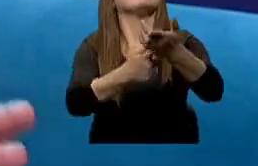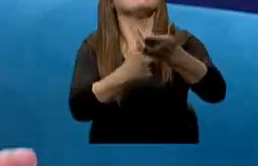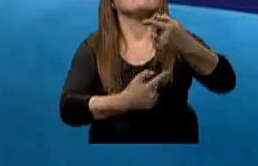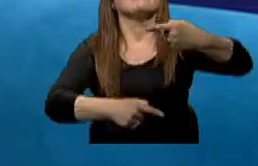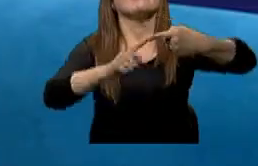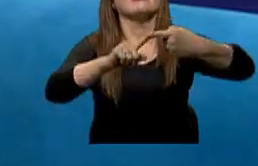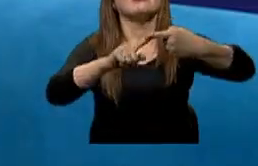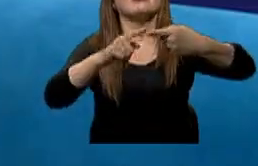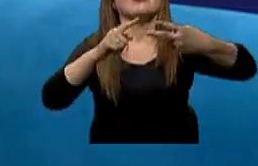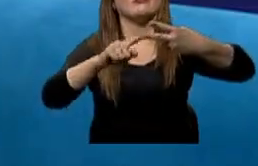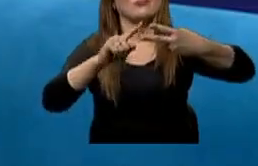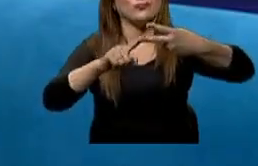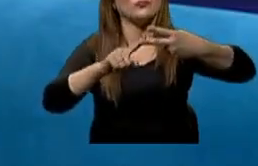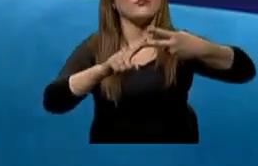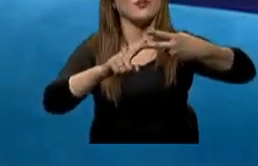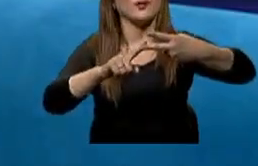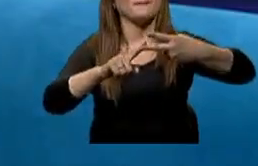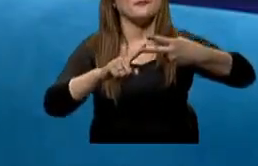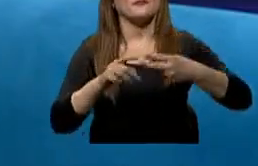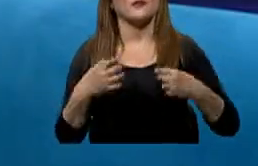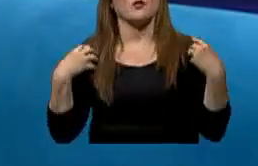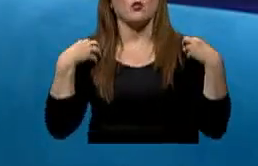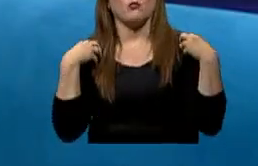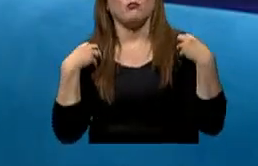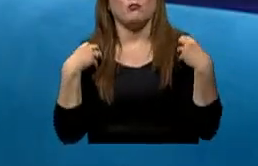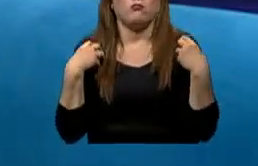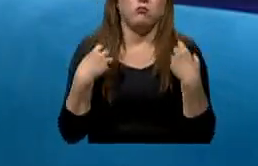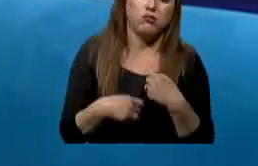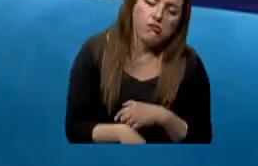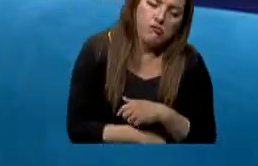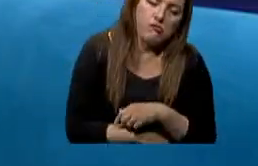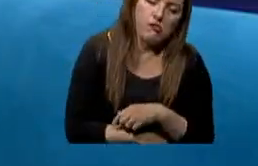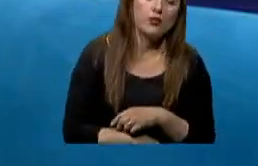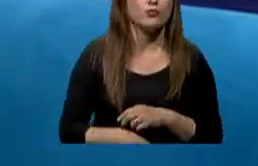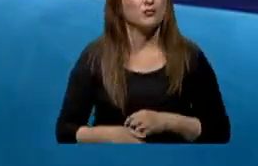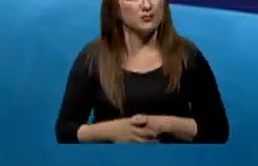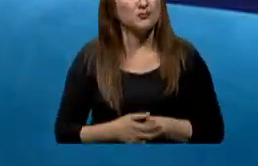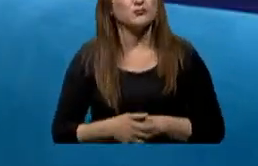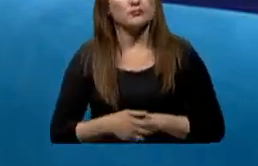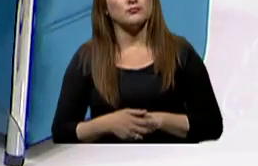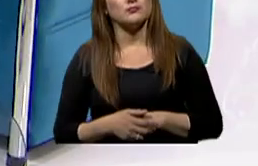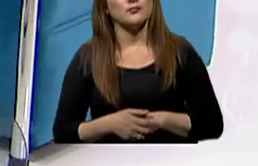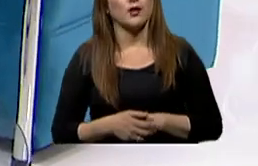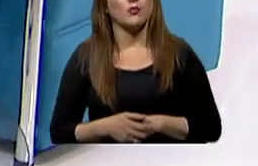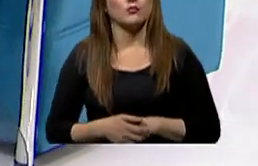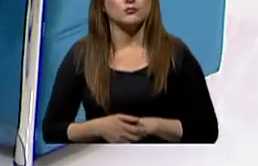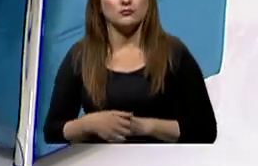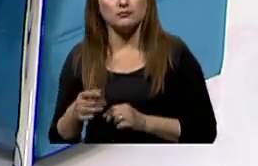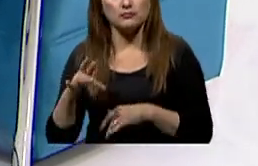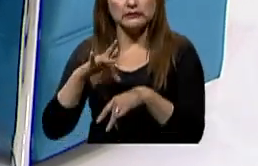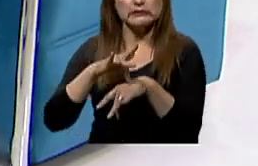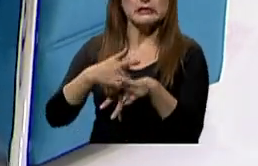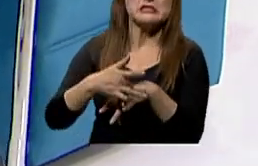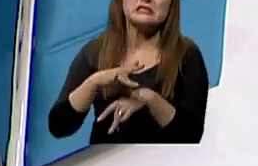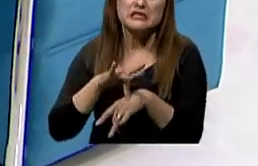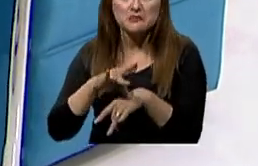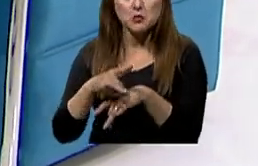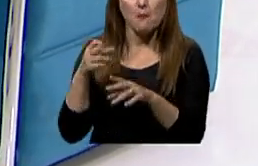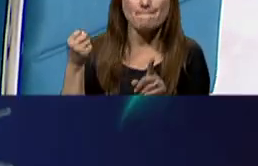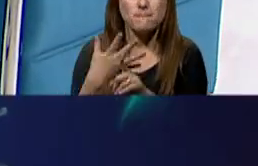son la cataplexia, que es la pérdida brusca del tono muscular en relación a un estímulo intenso, a un estímulo afectivo,